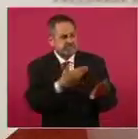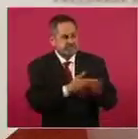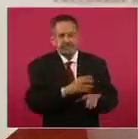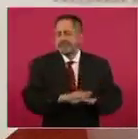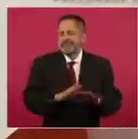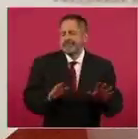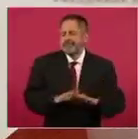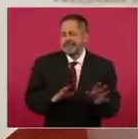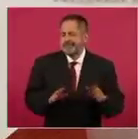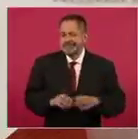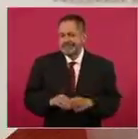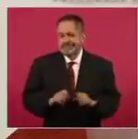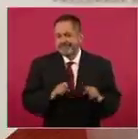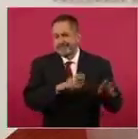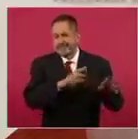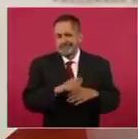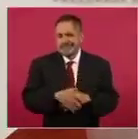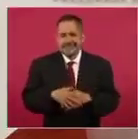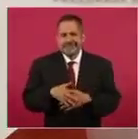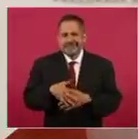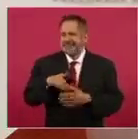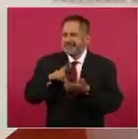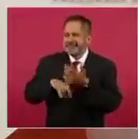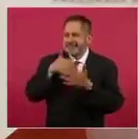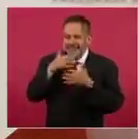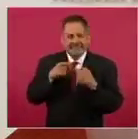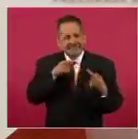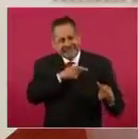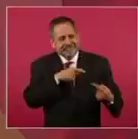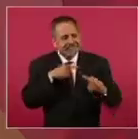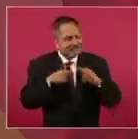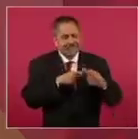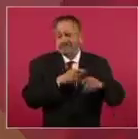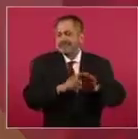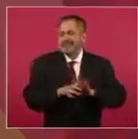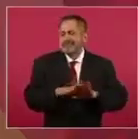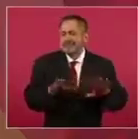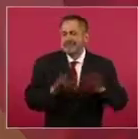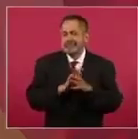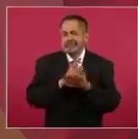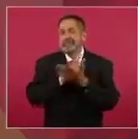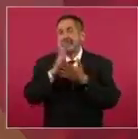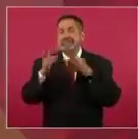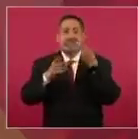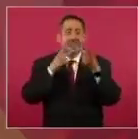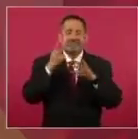quedarnos empantanados en el escándalo.